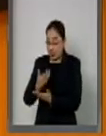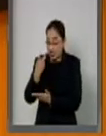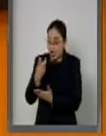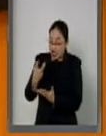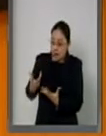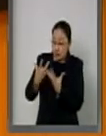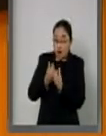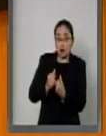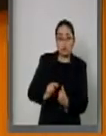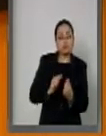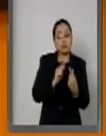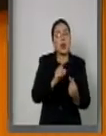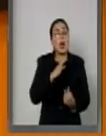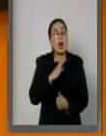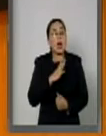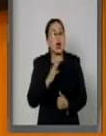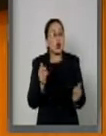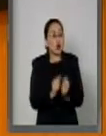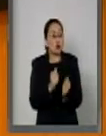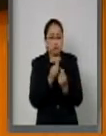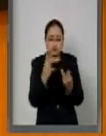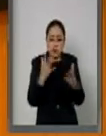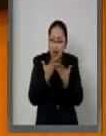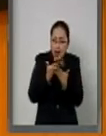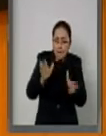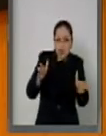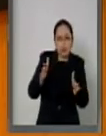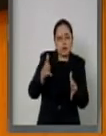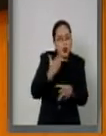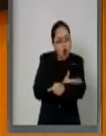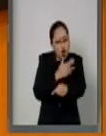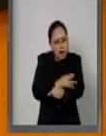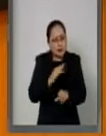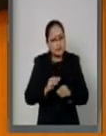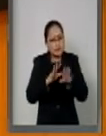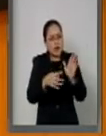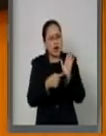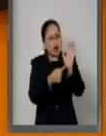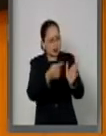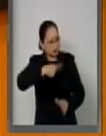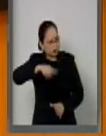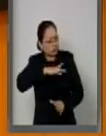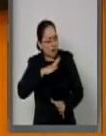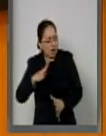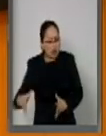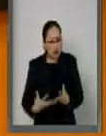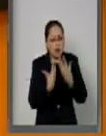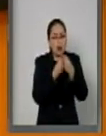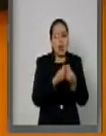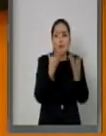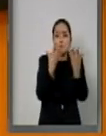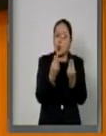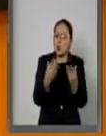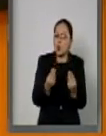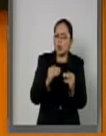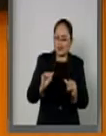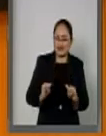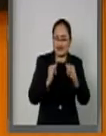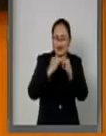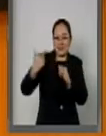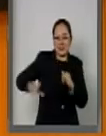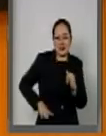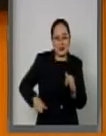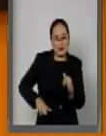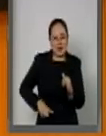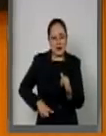amparo de procesos plurales, participativos, transparentes y al que se sumaron muchas instancias públicas